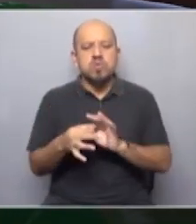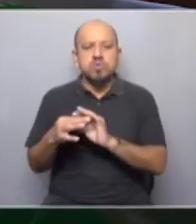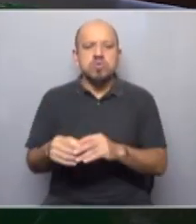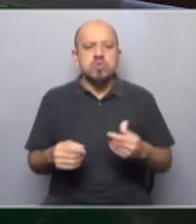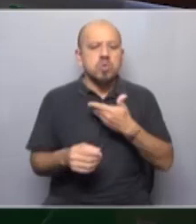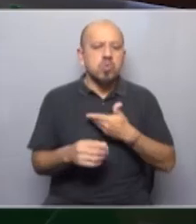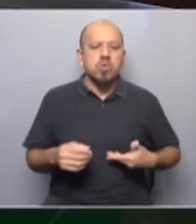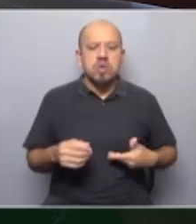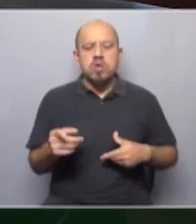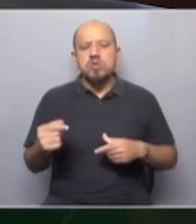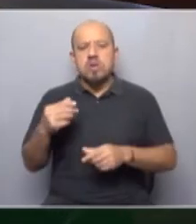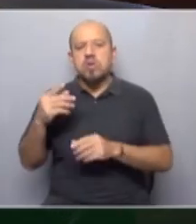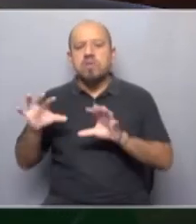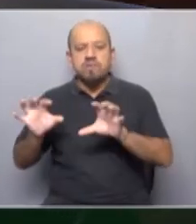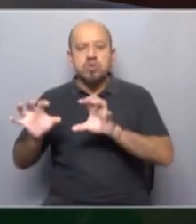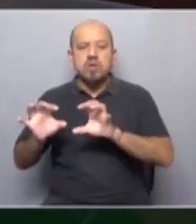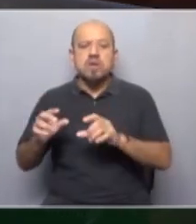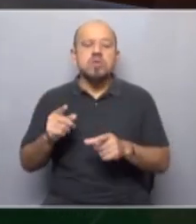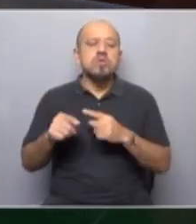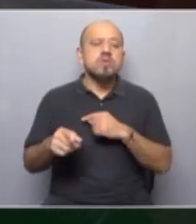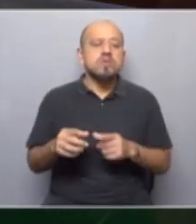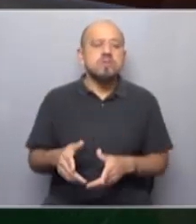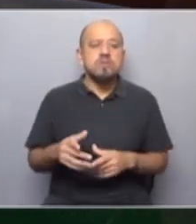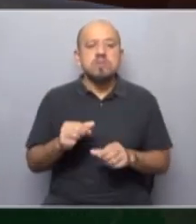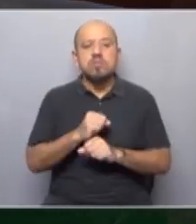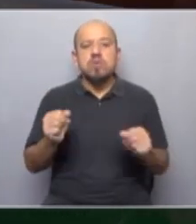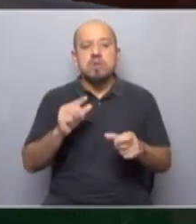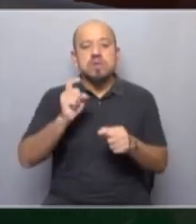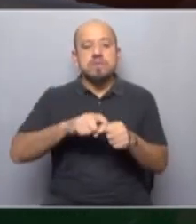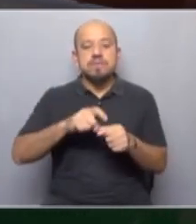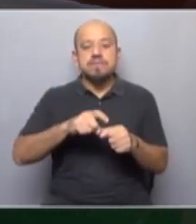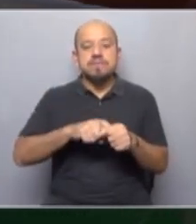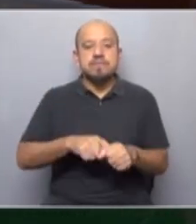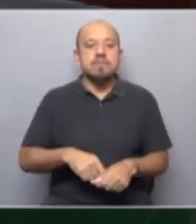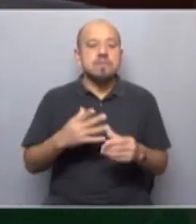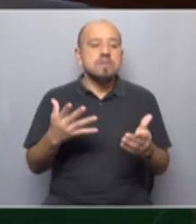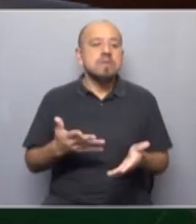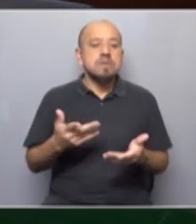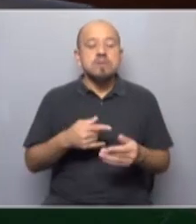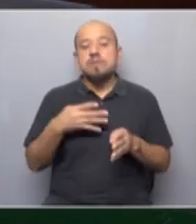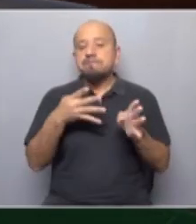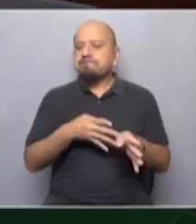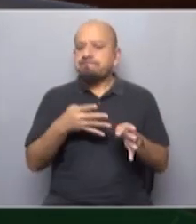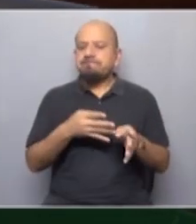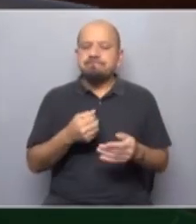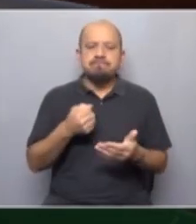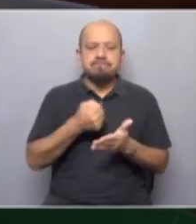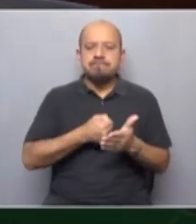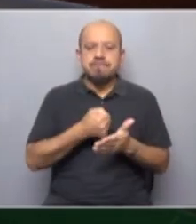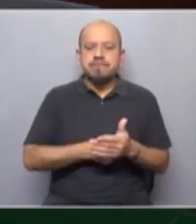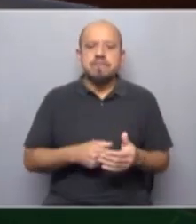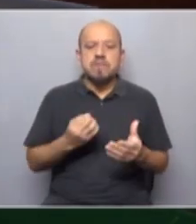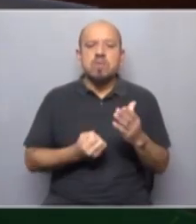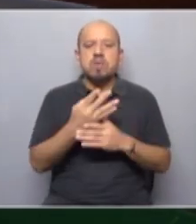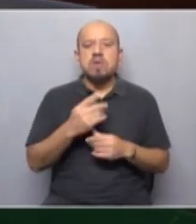patrones se desdibuja cada vez más y las posibilidades de sindicalización y también medidas de lucha tradicionales deben enfrentar nuevos